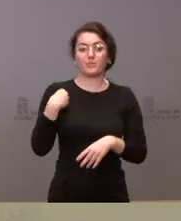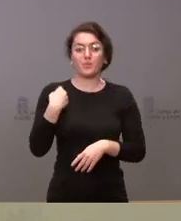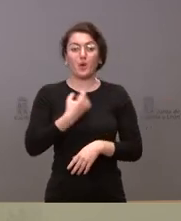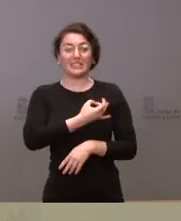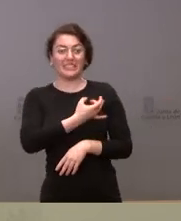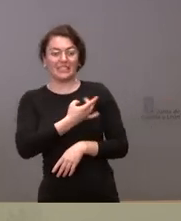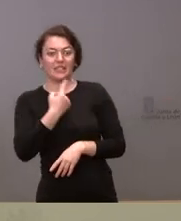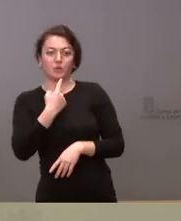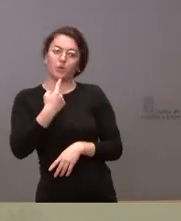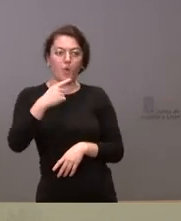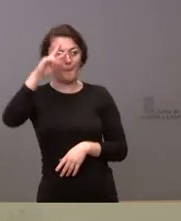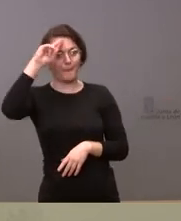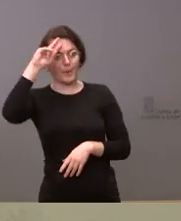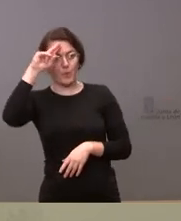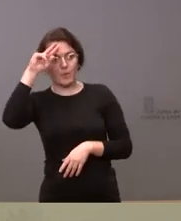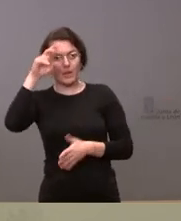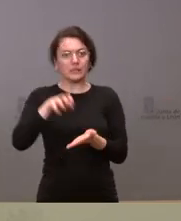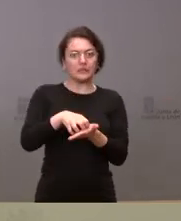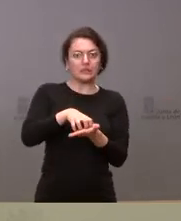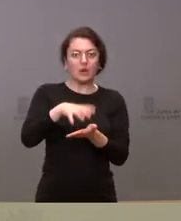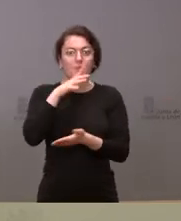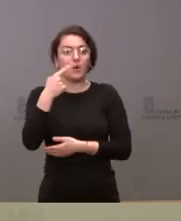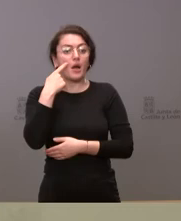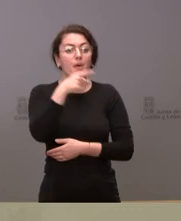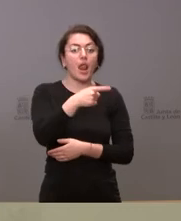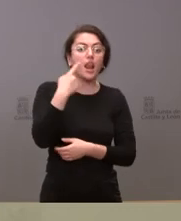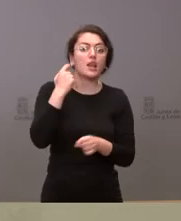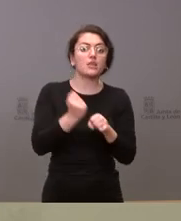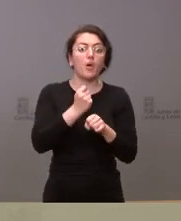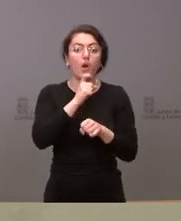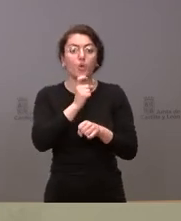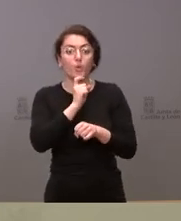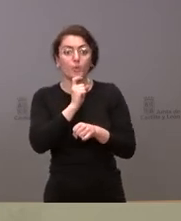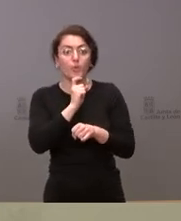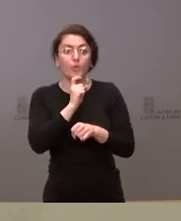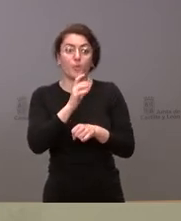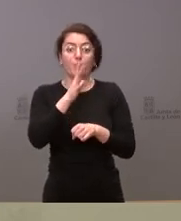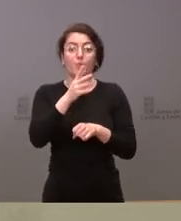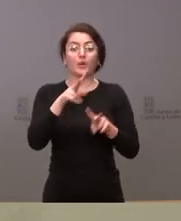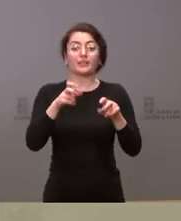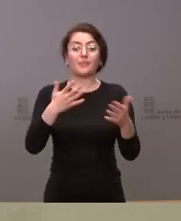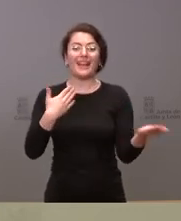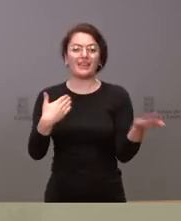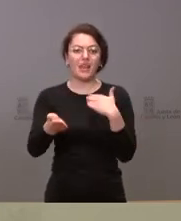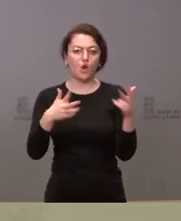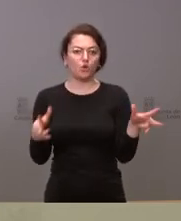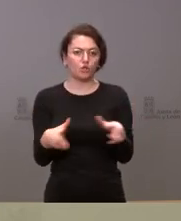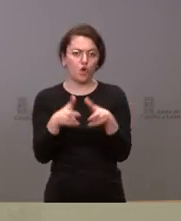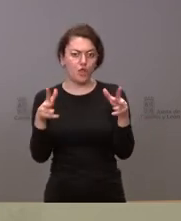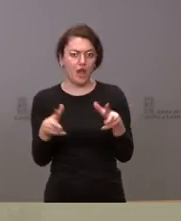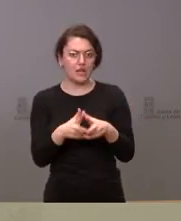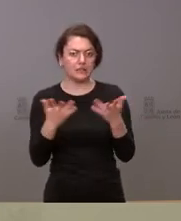inquietud por la interlocución que puedan tener y bueno sobre todo en el ámbito del diálogo social yo no sé si